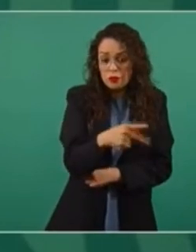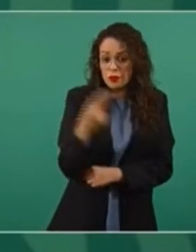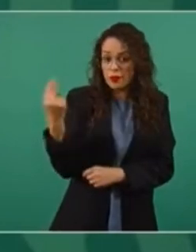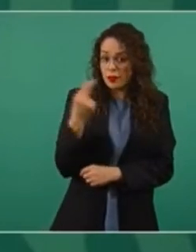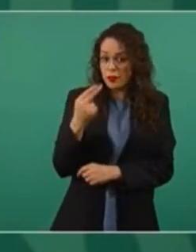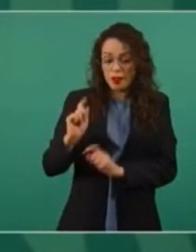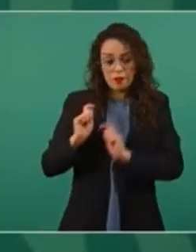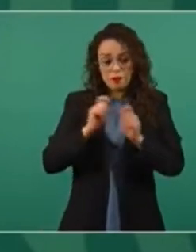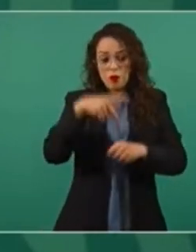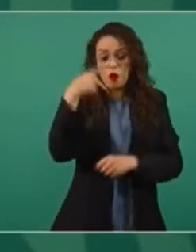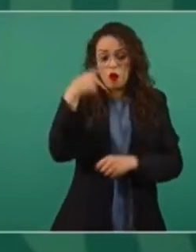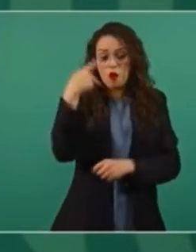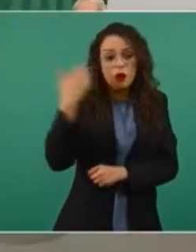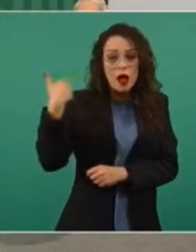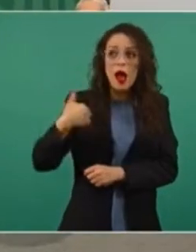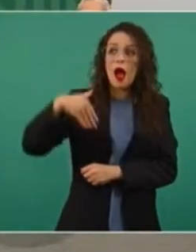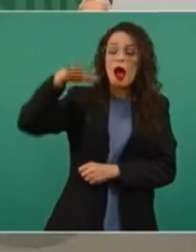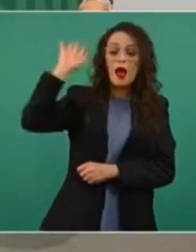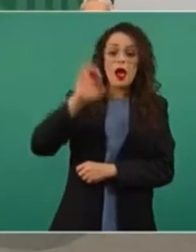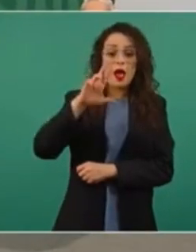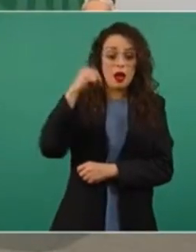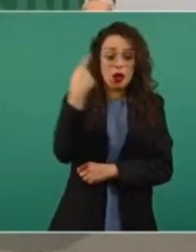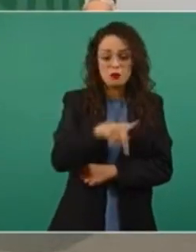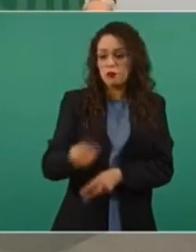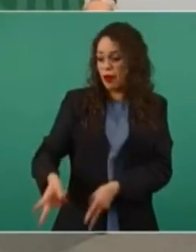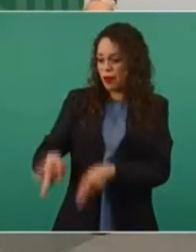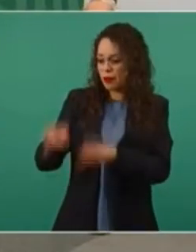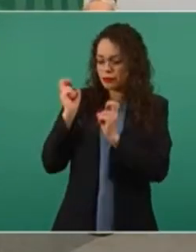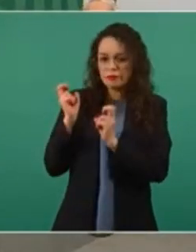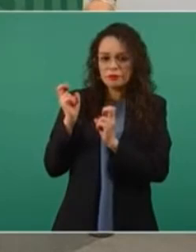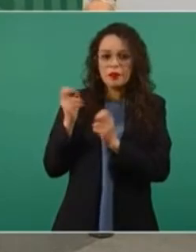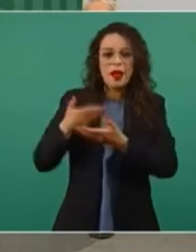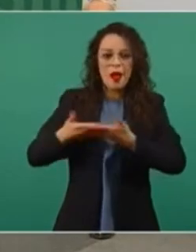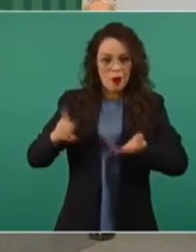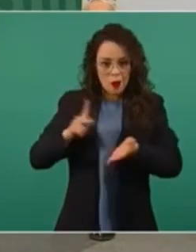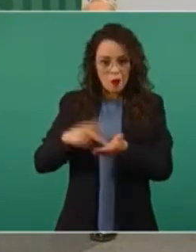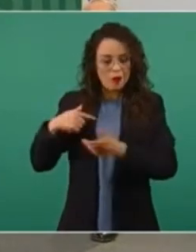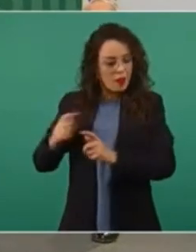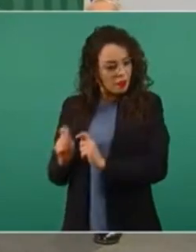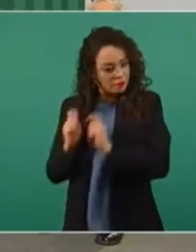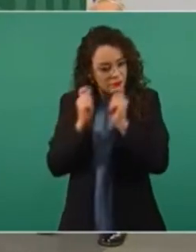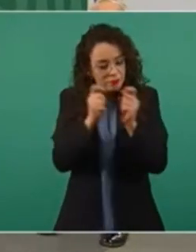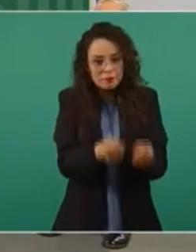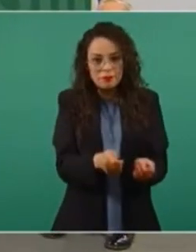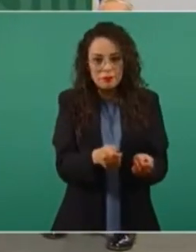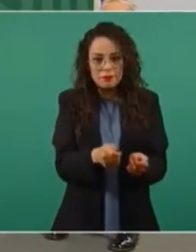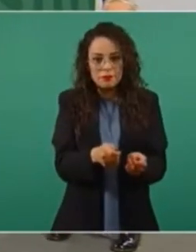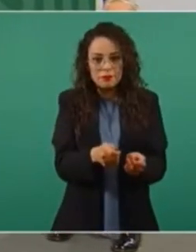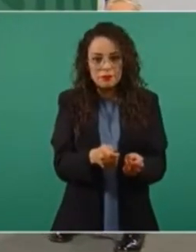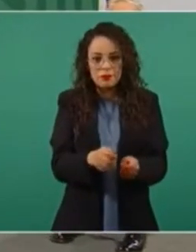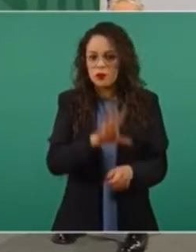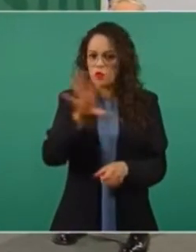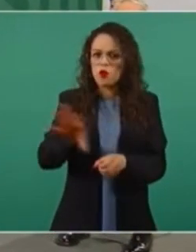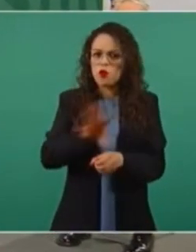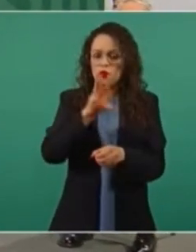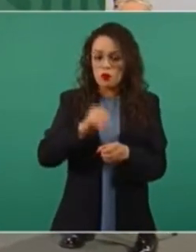todo que podamos recuperar,